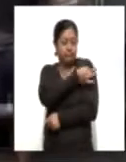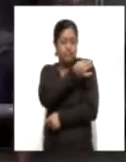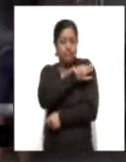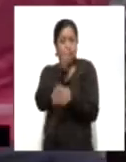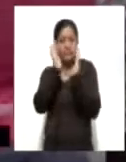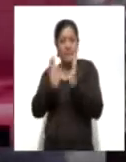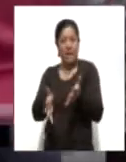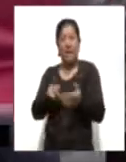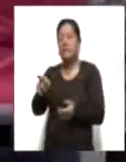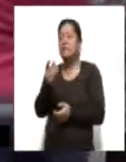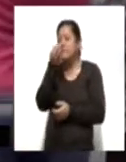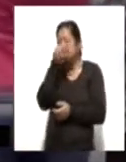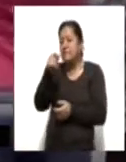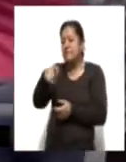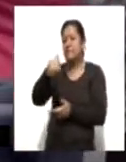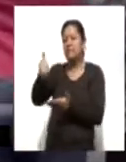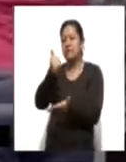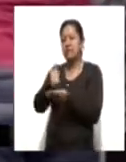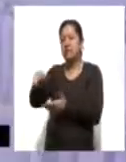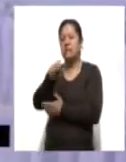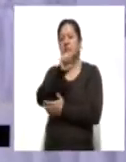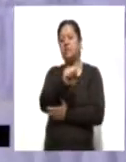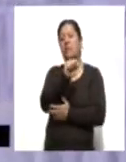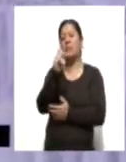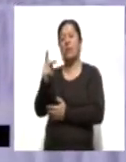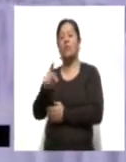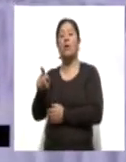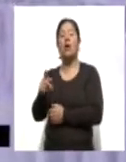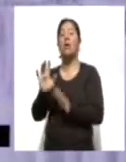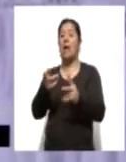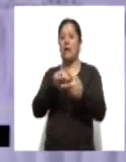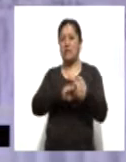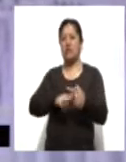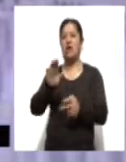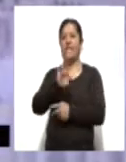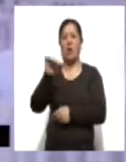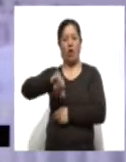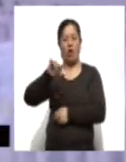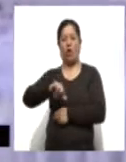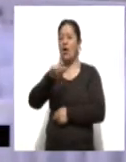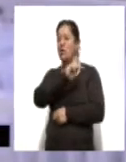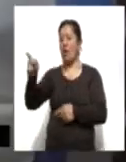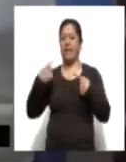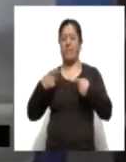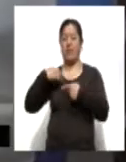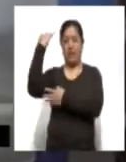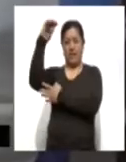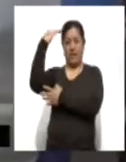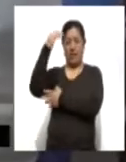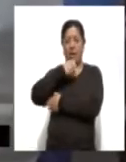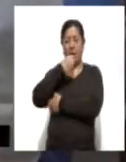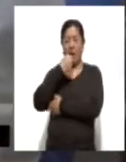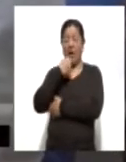Una pequeña ciudad del interior del estado brasileño de Sao Paulo empezó este miércoles a vacunar a toda su población mayor de edad, como parte de un